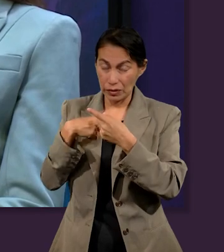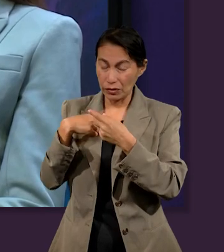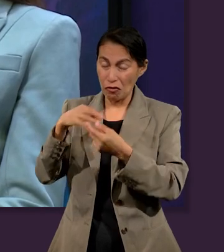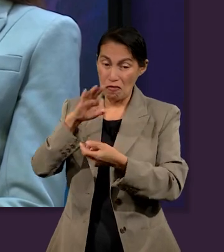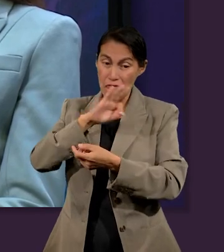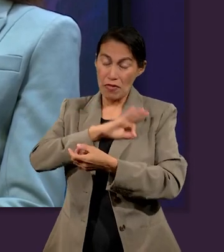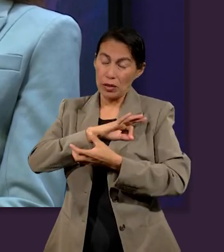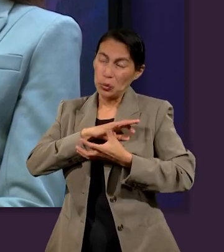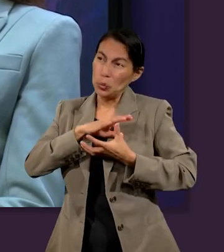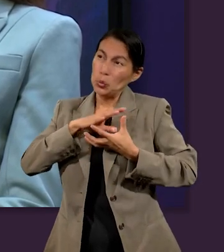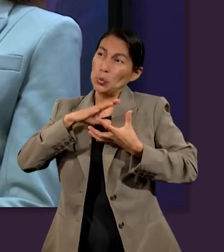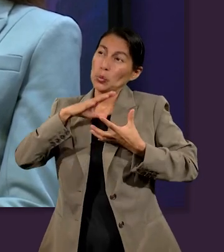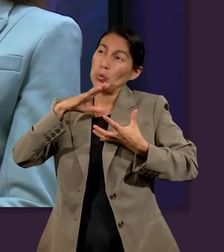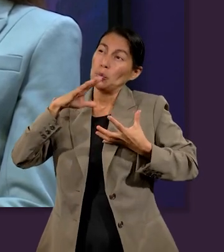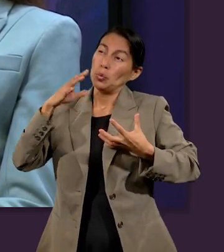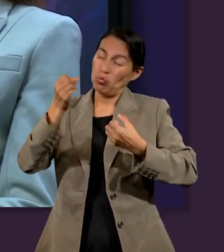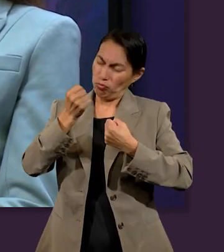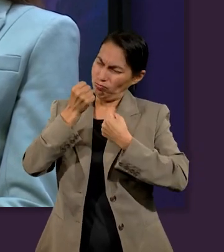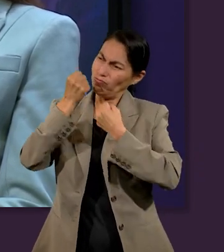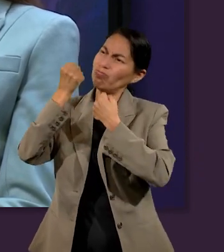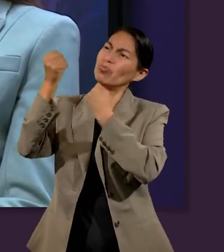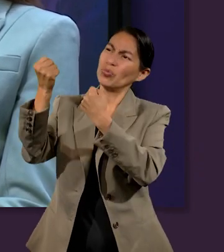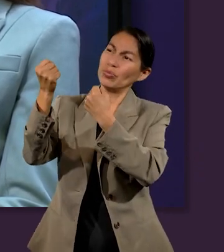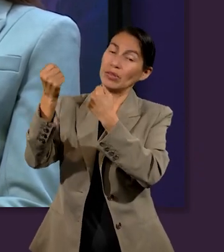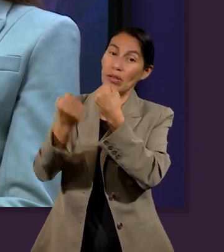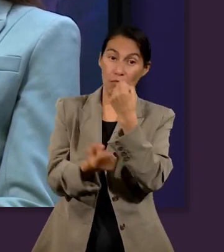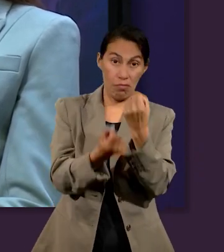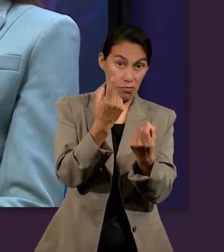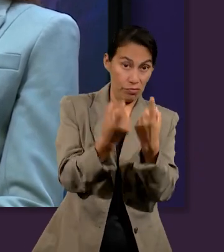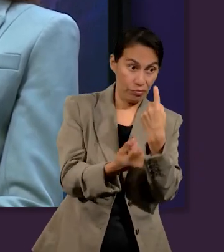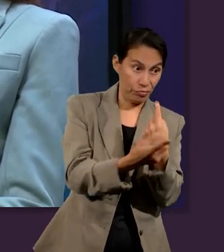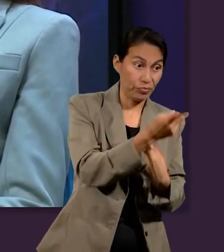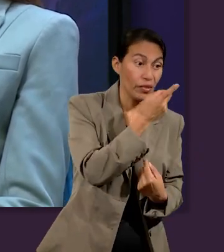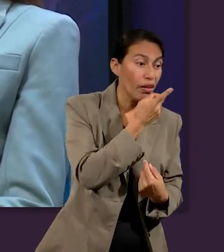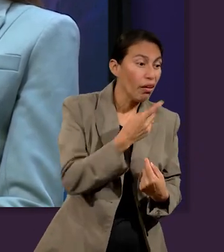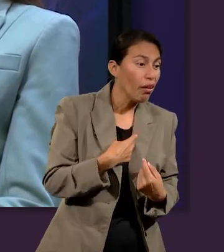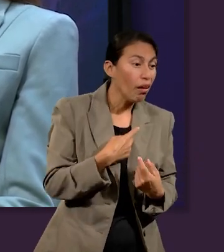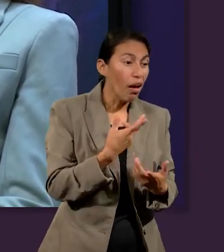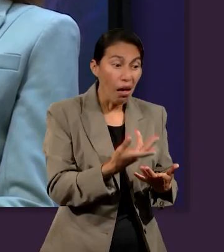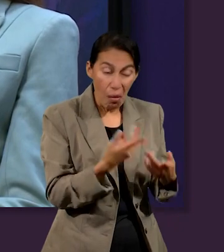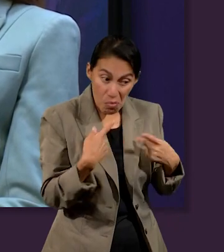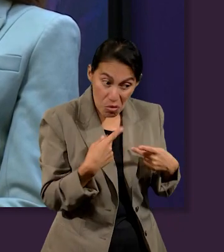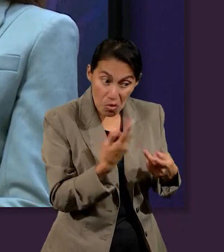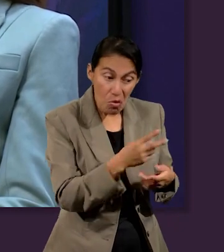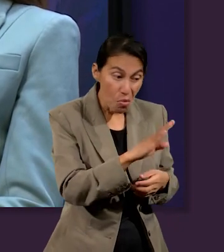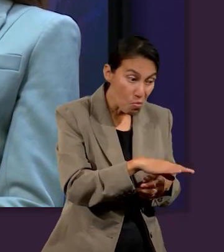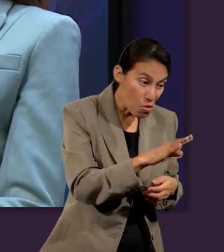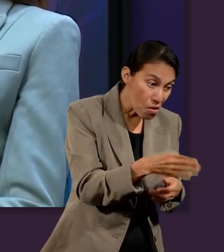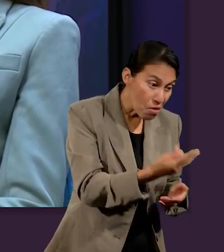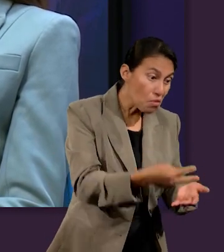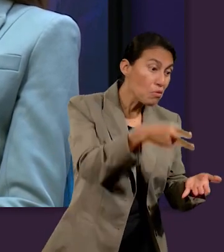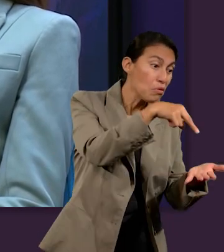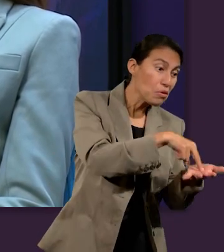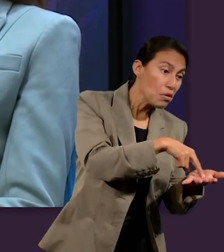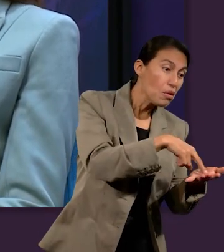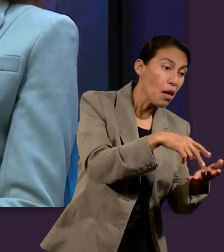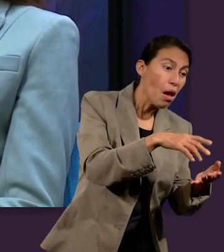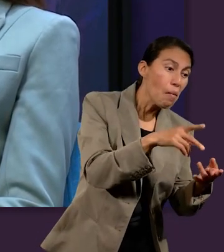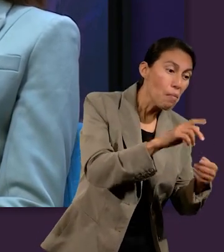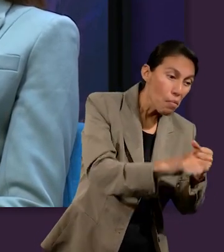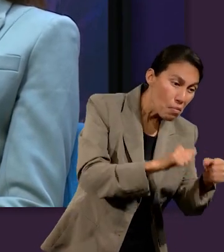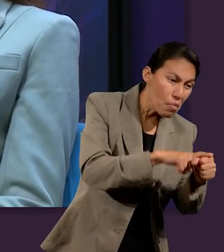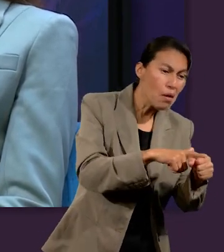cuando leo la Biblia, todas esas actividades hacen crecer mi fe. Entonces cuando venga alguien a hablarme de la